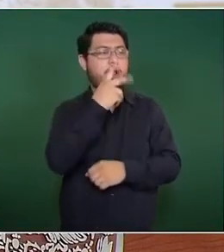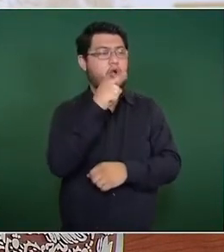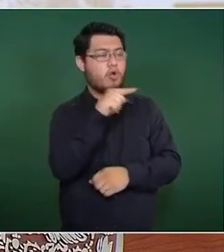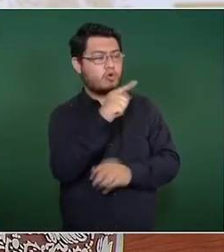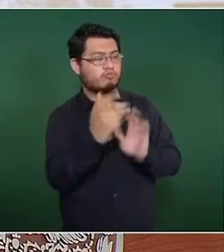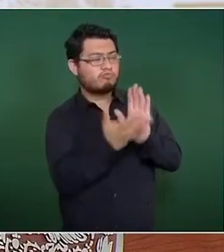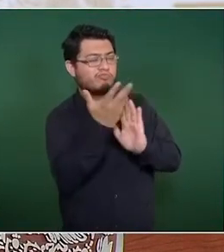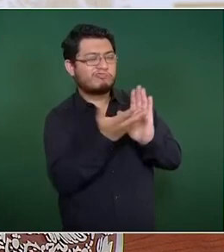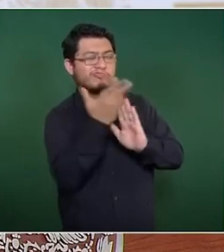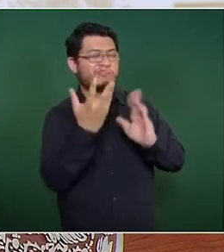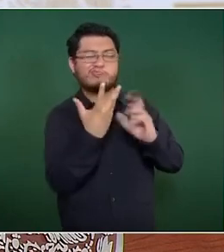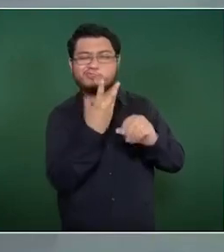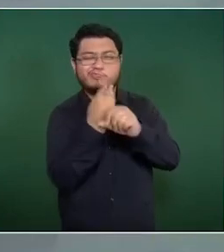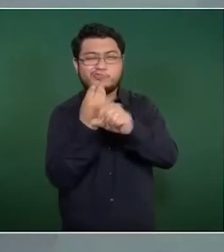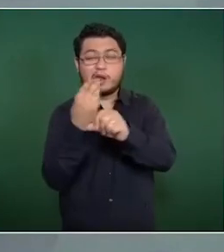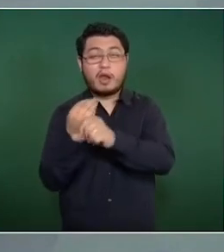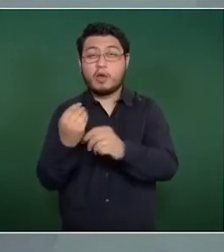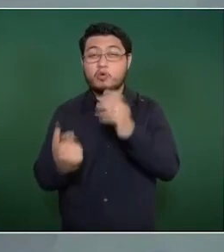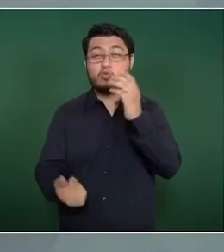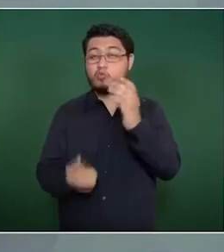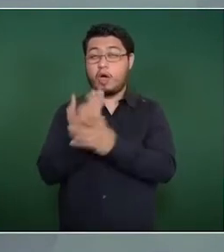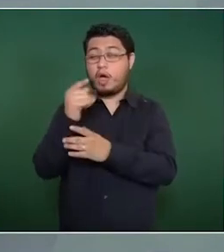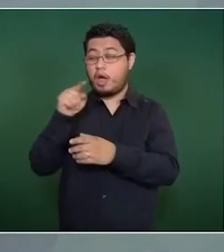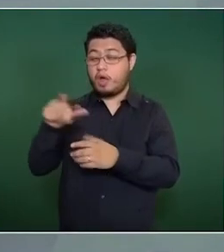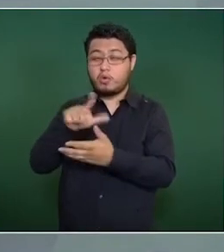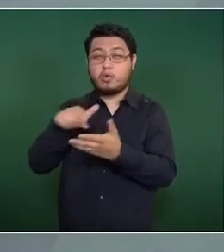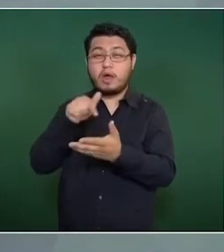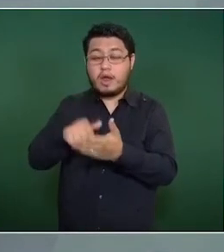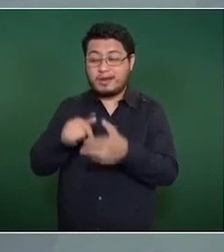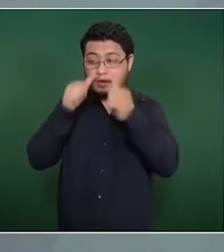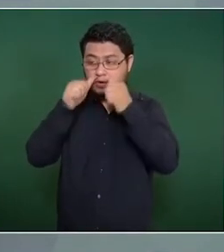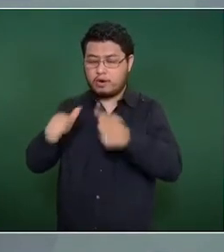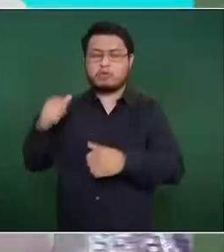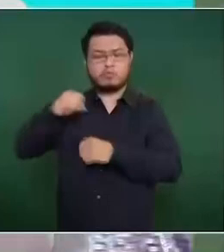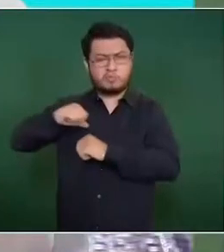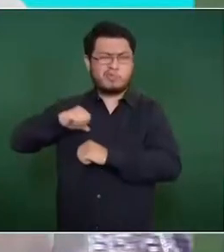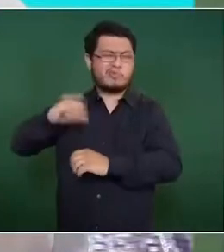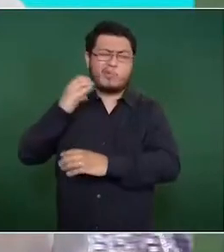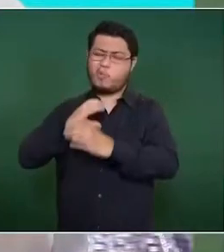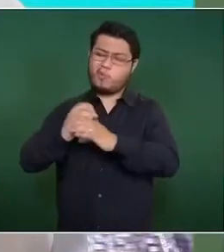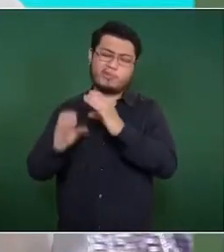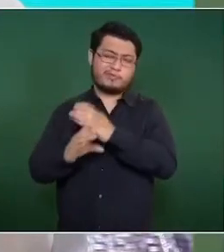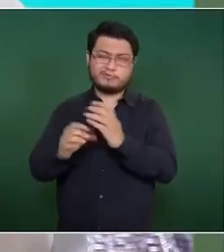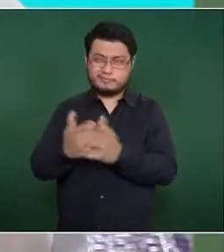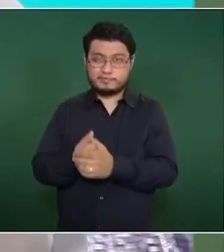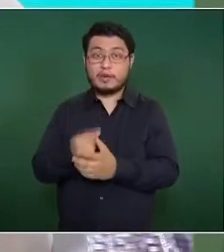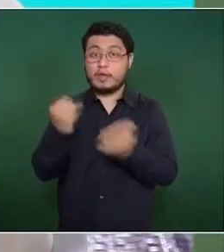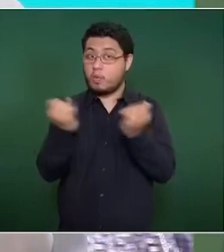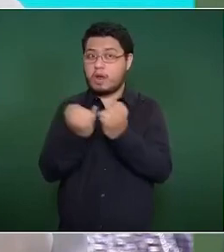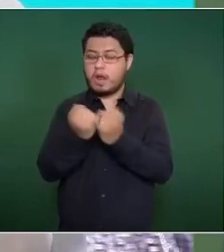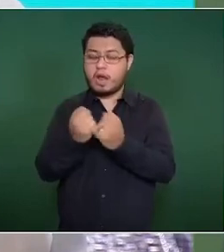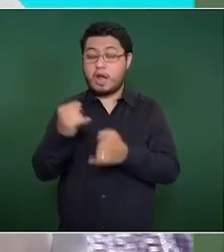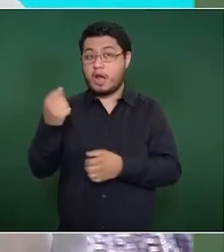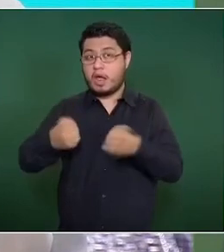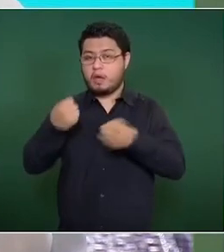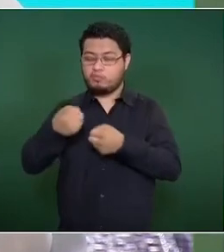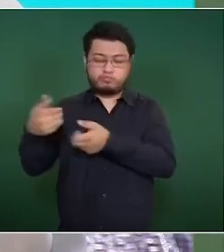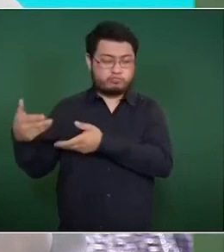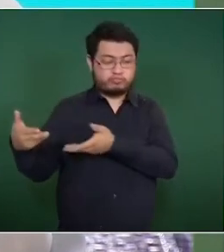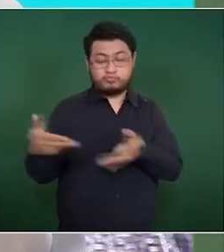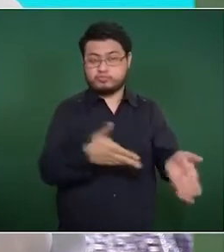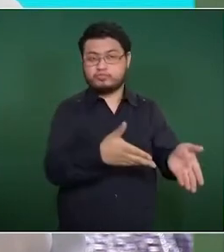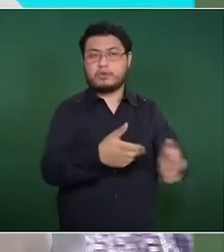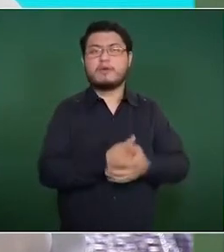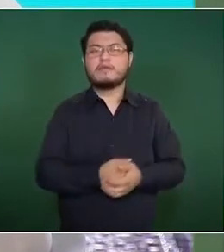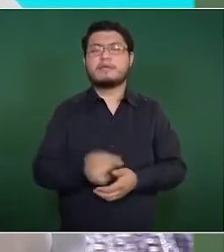nuevos museos y se moderniza la autopista Mérida-Cancún, en su total tiene 194